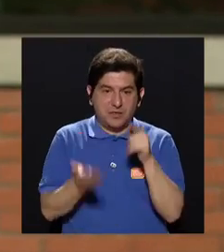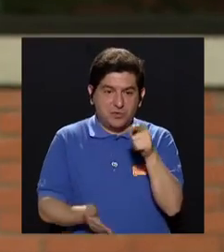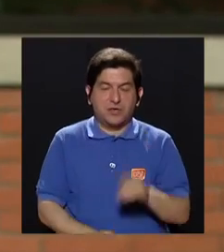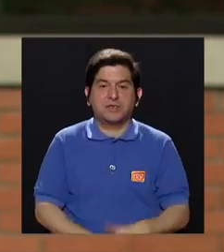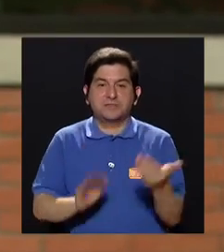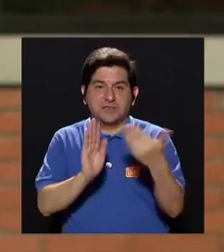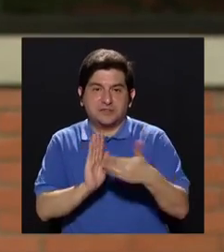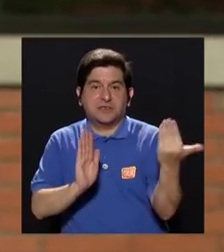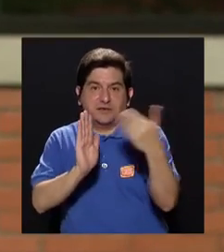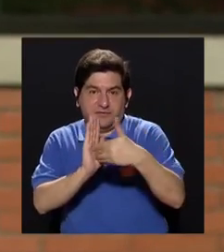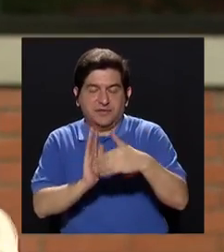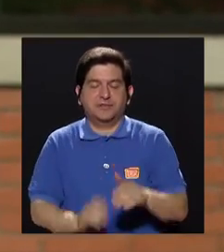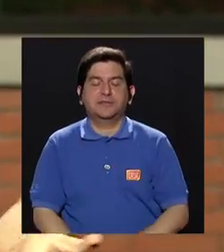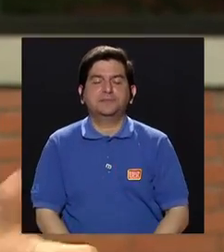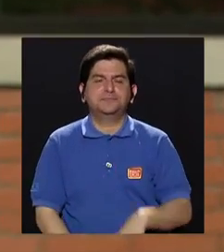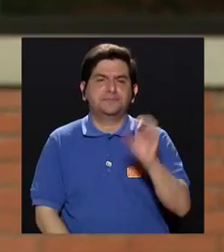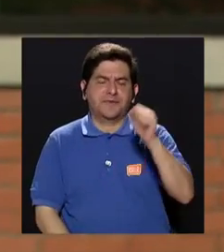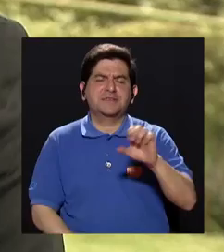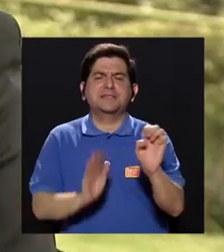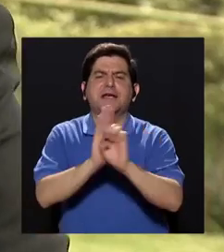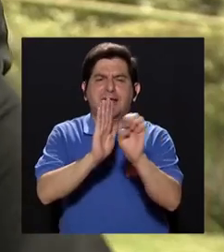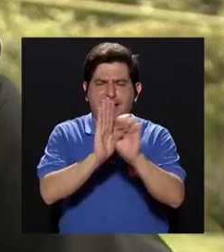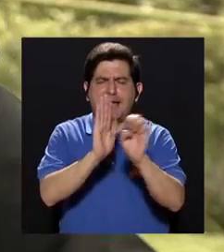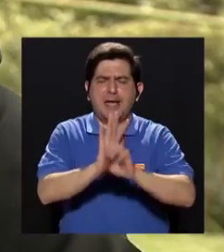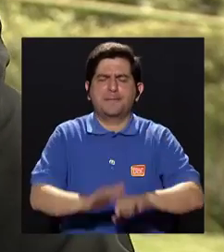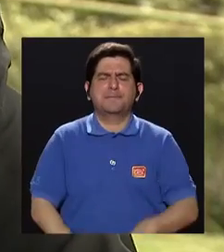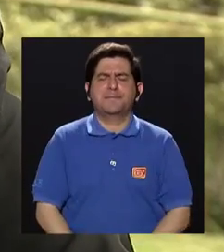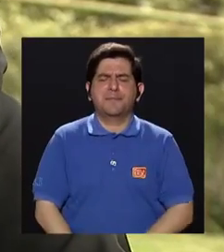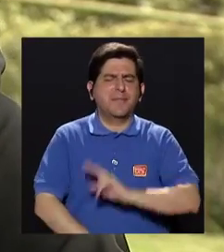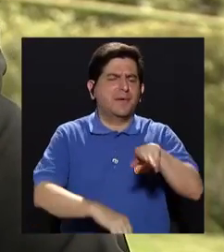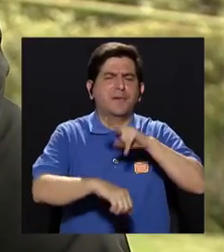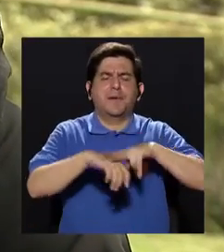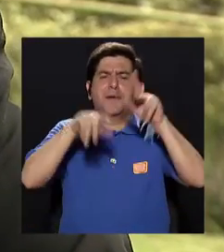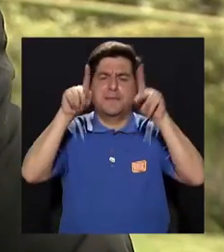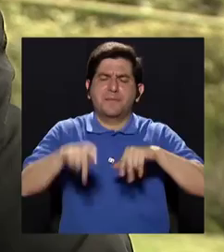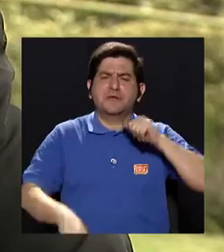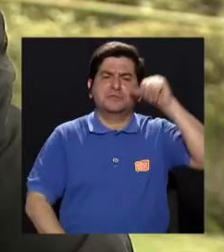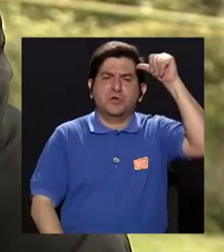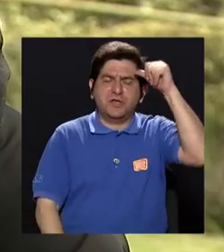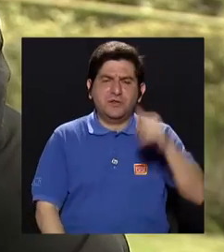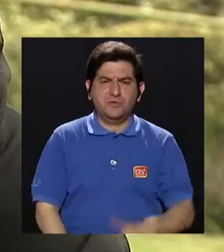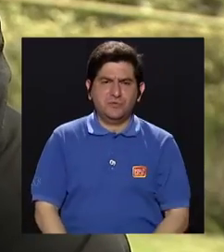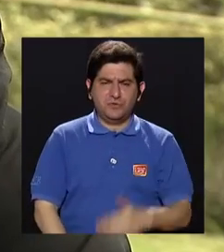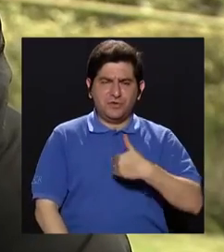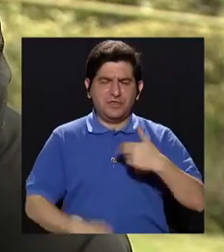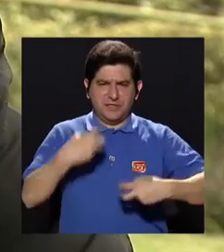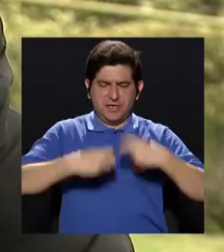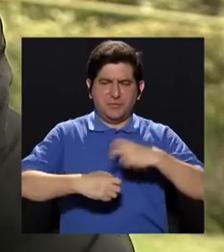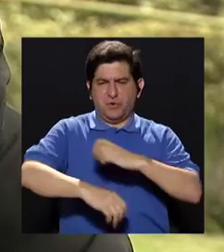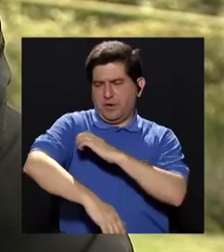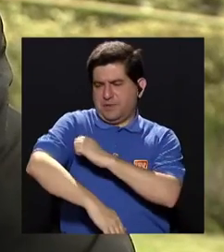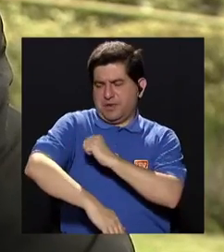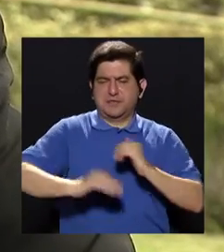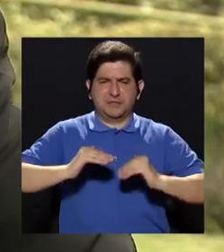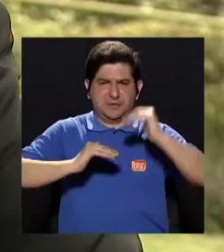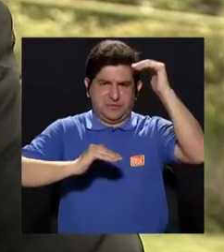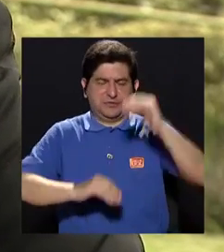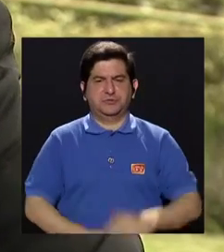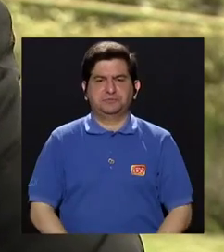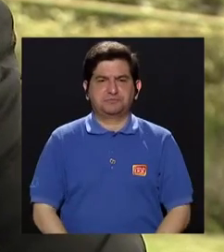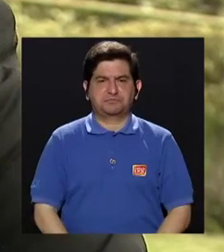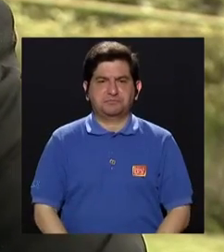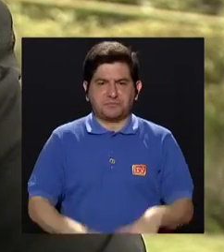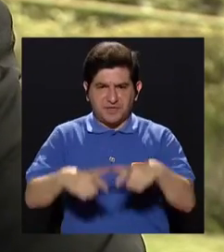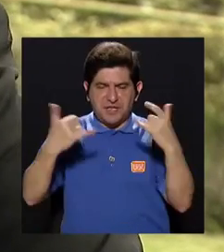llega a ser un poco de ruido en el organismo. Claro, por ejemplo, te doy un ejemplo muy clásico. Es el paciente adulto que padece hipertensión, el